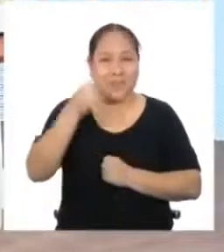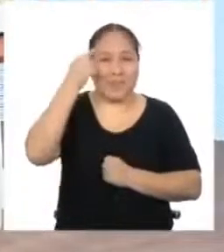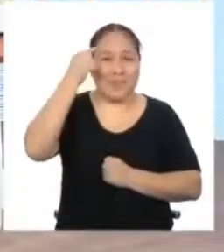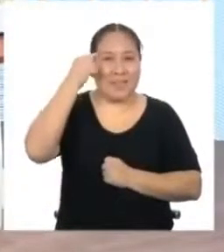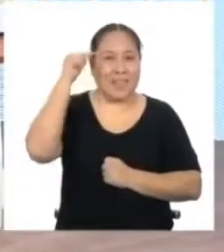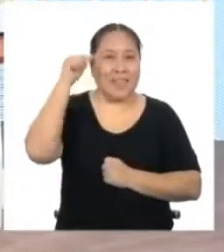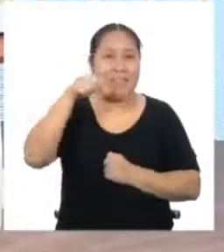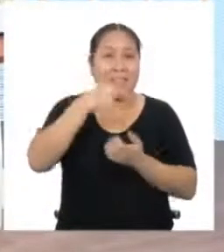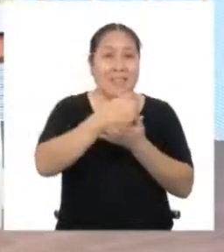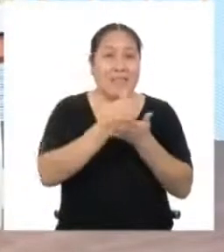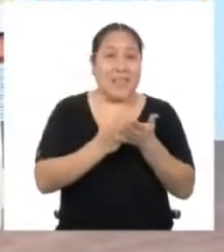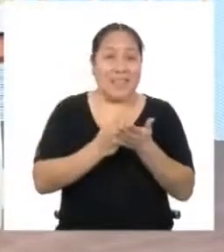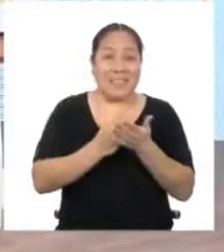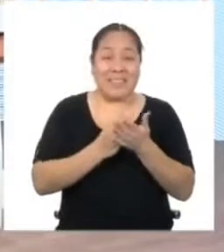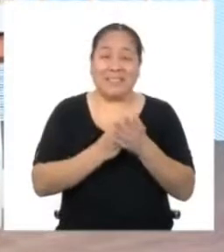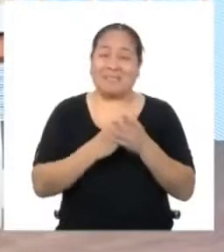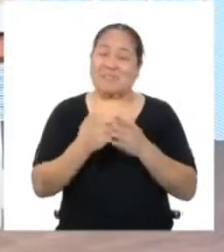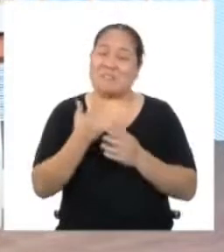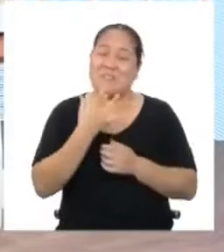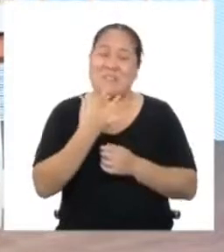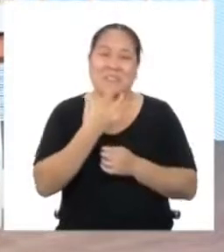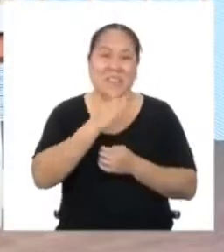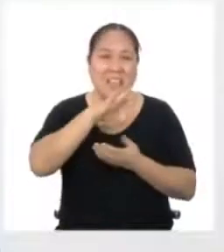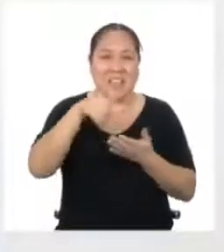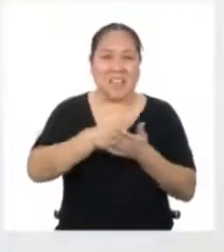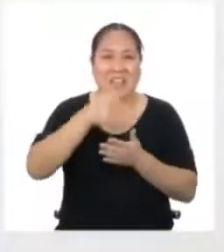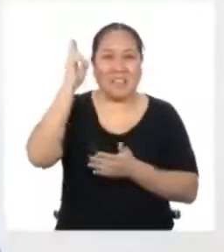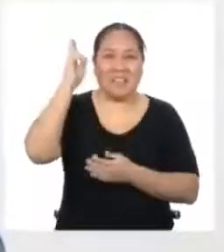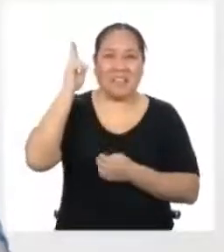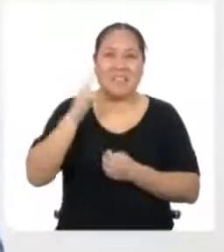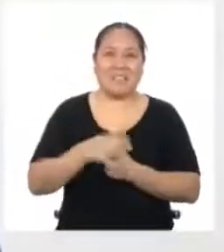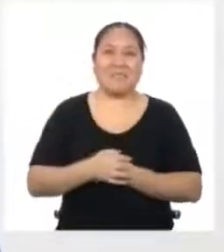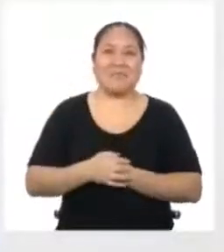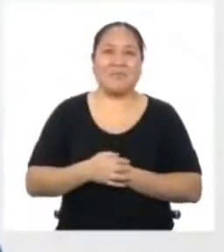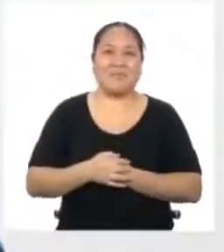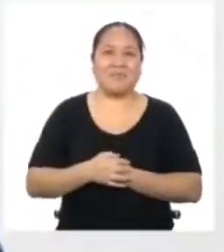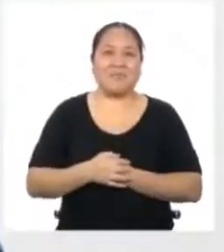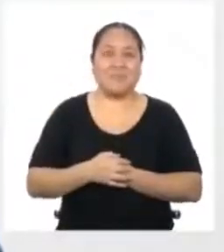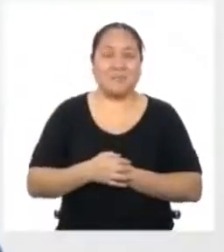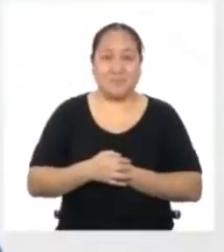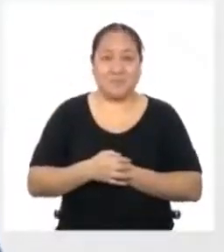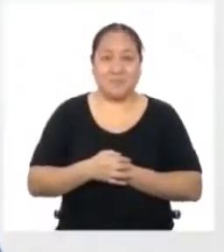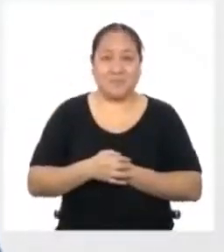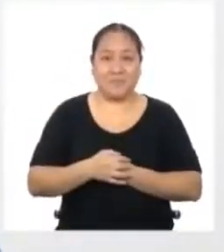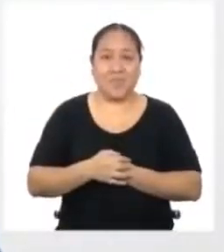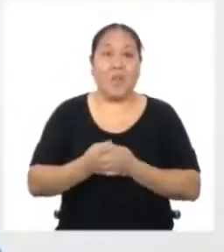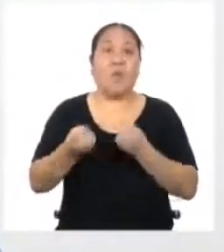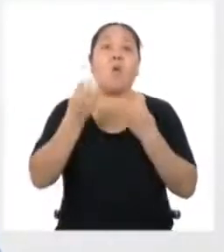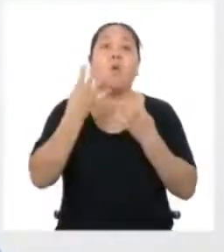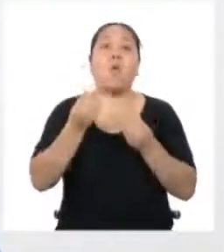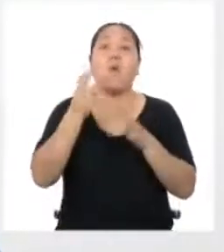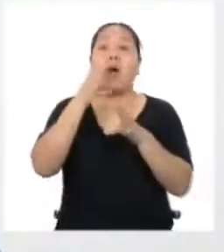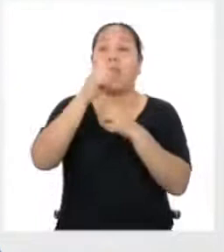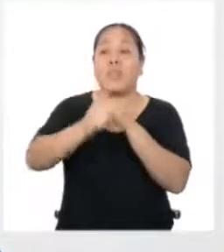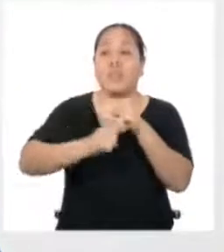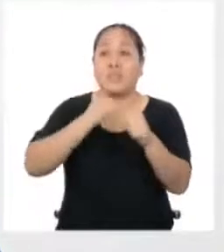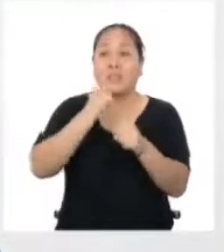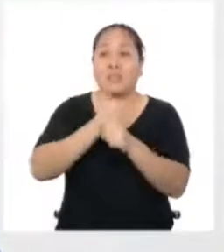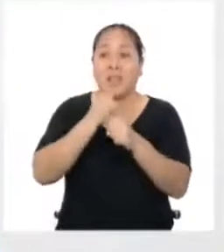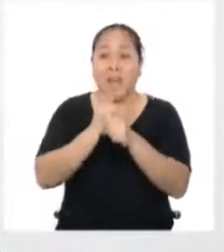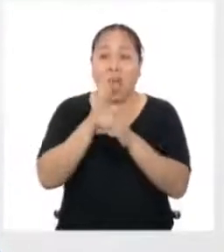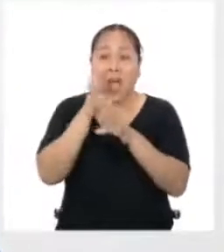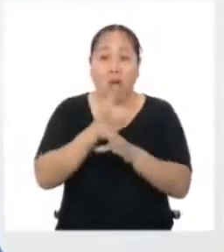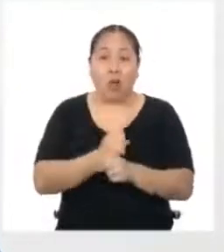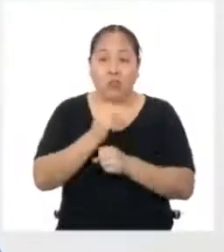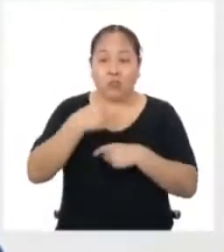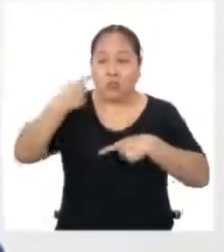parte favorita de todas y todos los docentes que participan aquí Es que imagínate ¿Cuántos años acostumbrada a ver las chicas y los